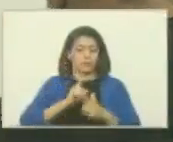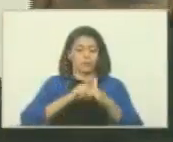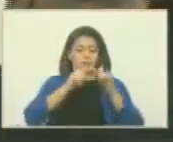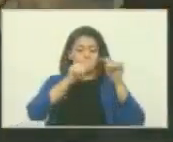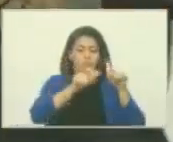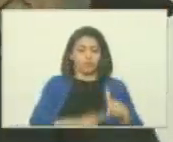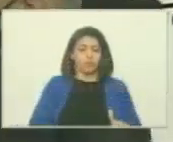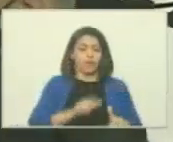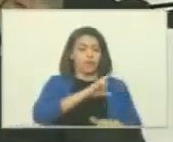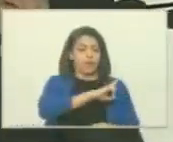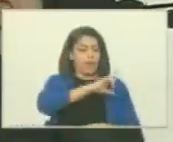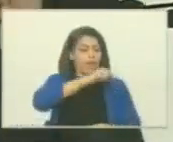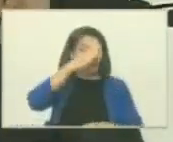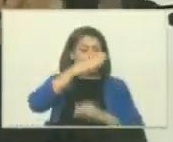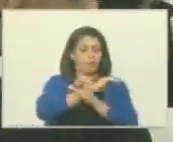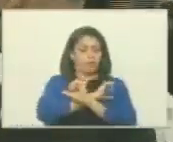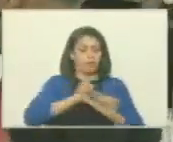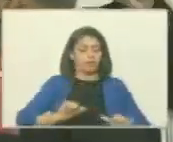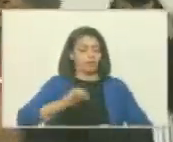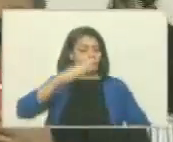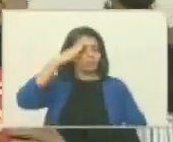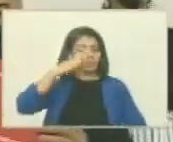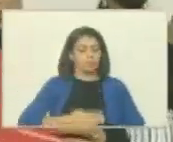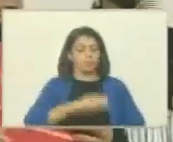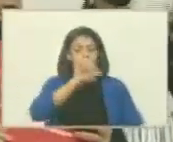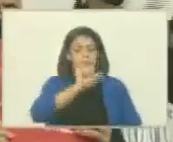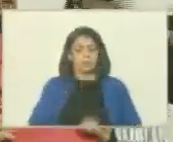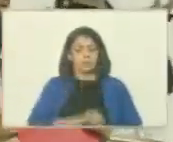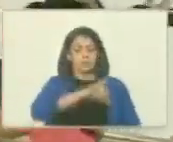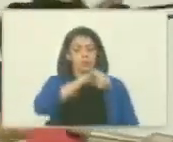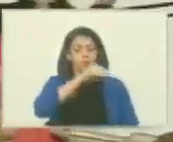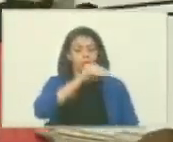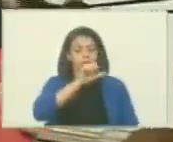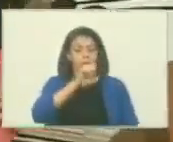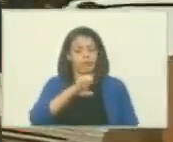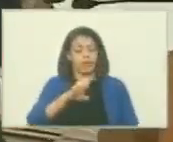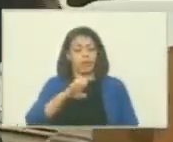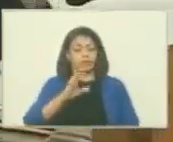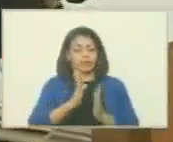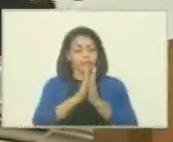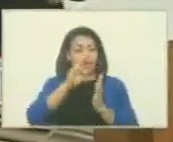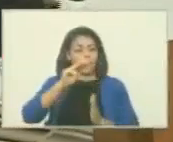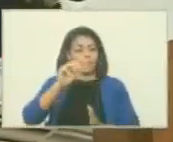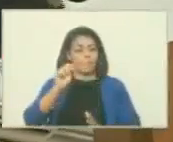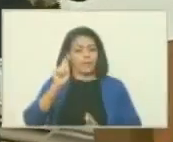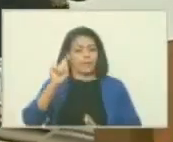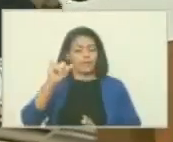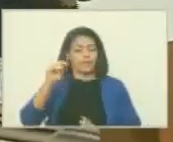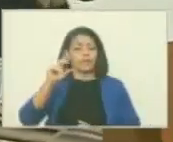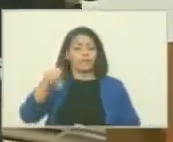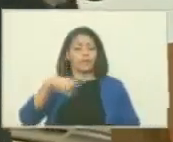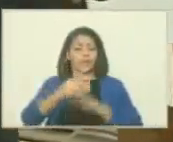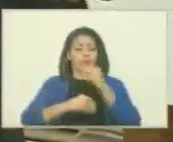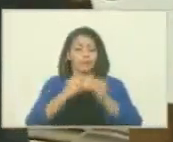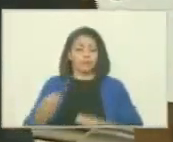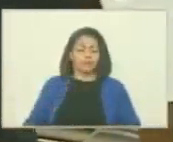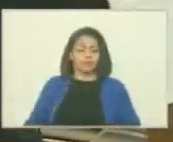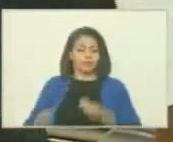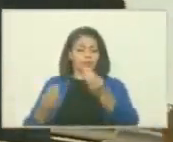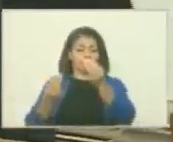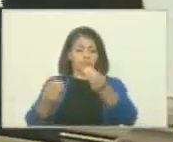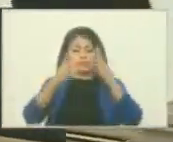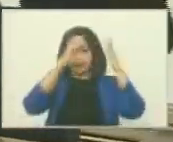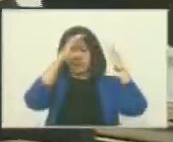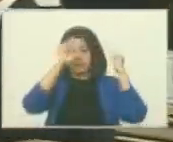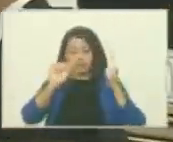y el general de los ejércitos del sur José de San Martín pues en sí mismo se entrega al